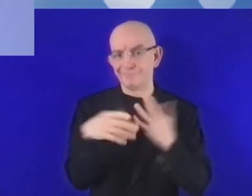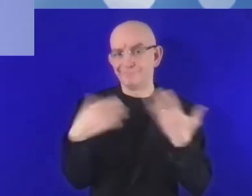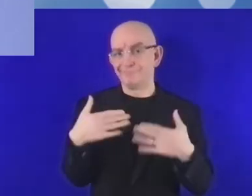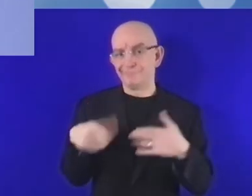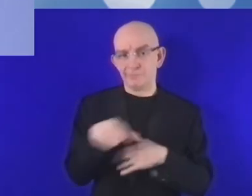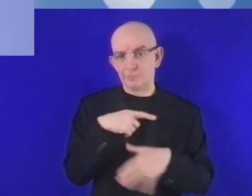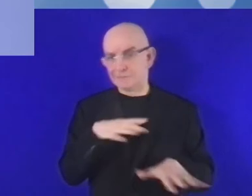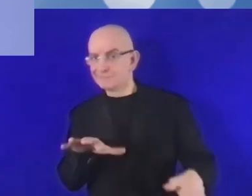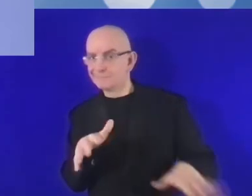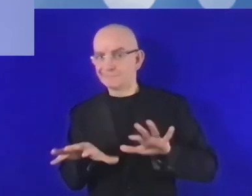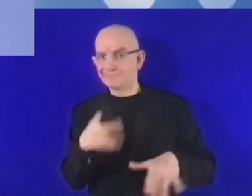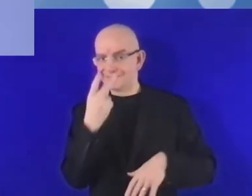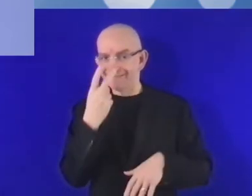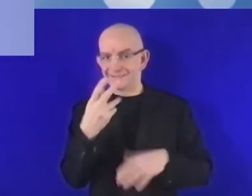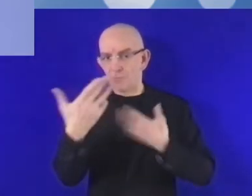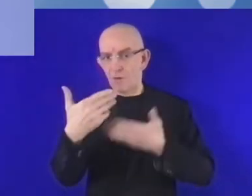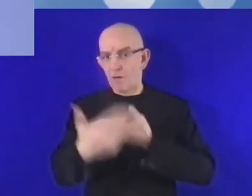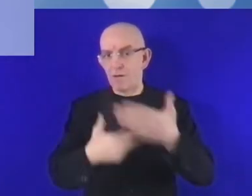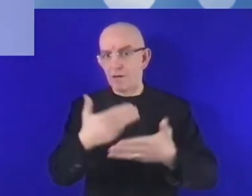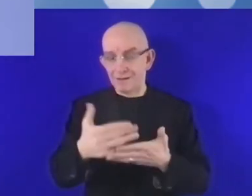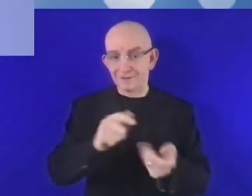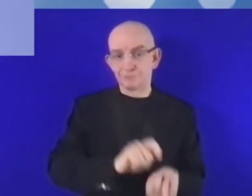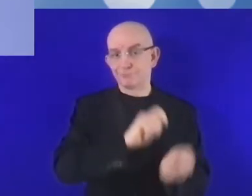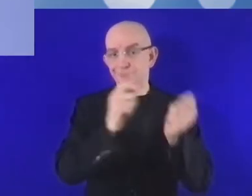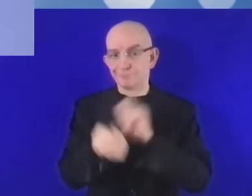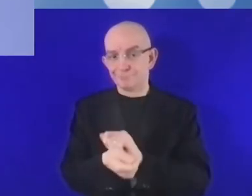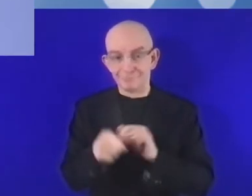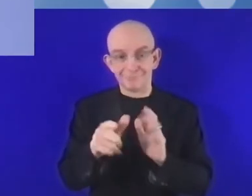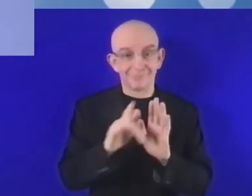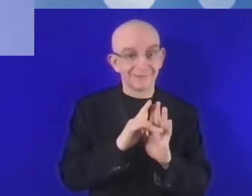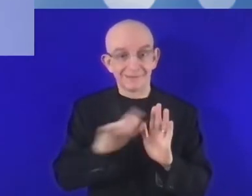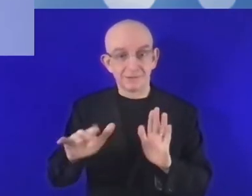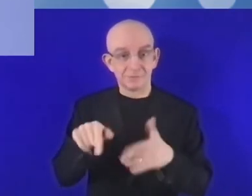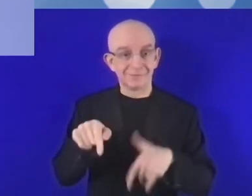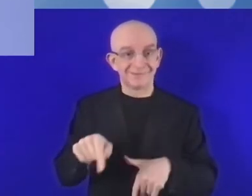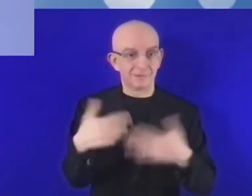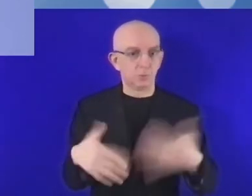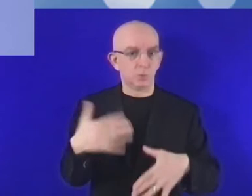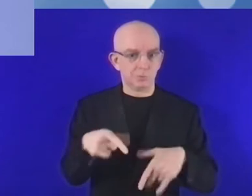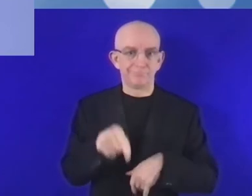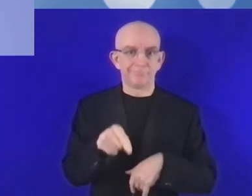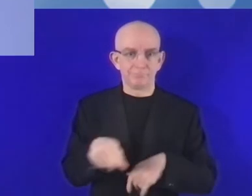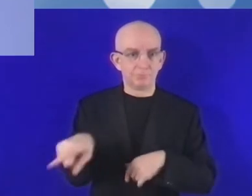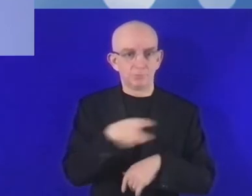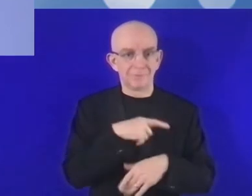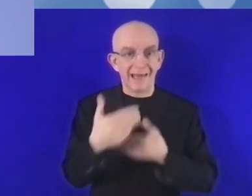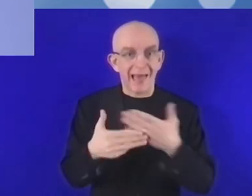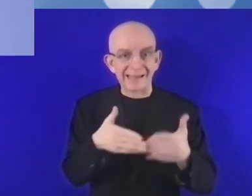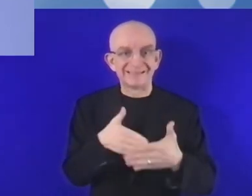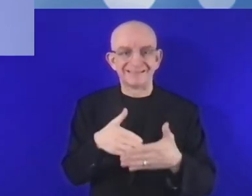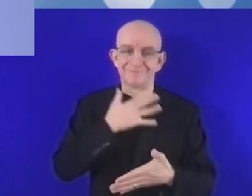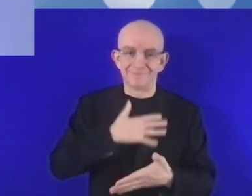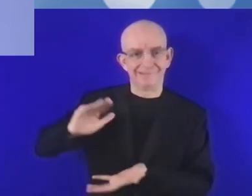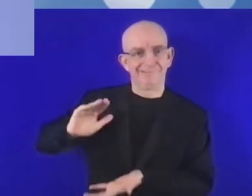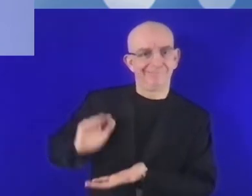recuperación económica todavía no es segura. Y la digitalización constituye un